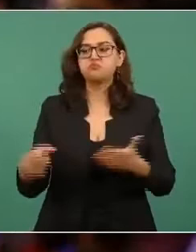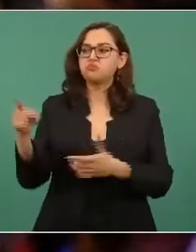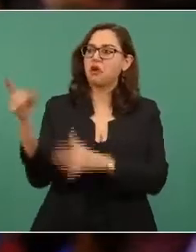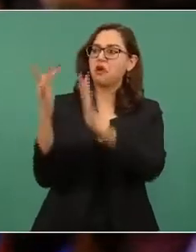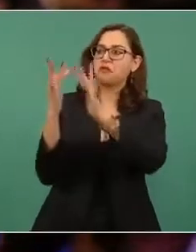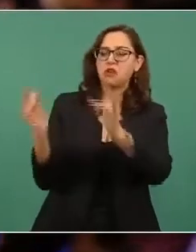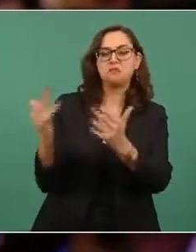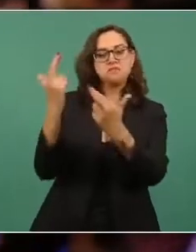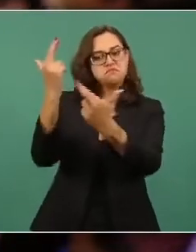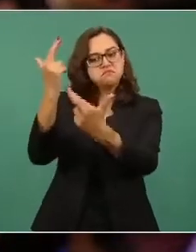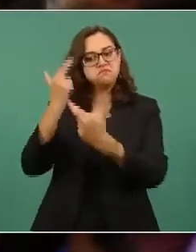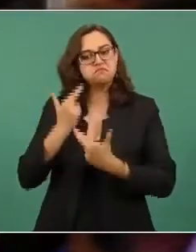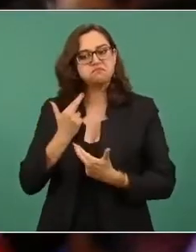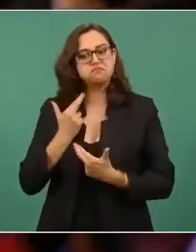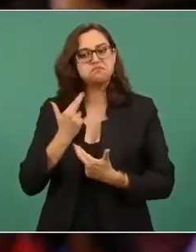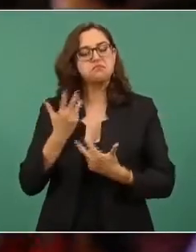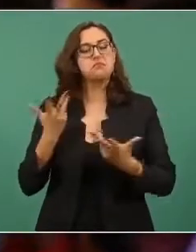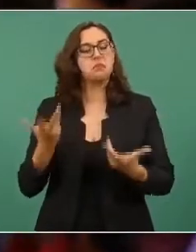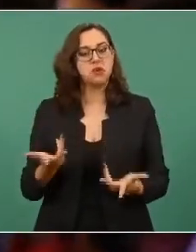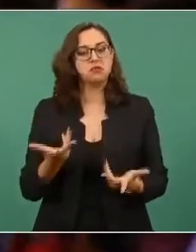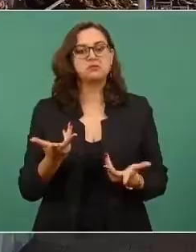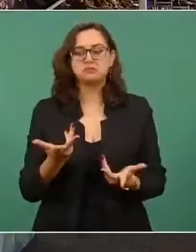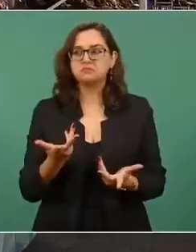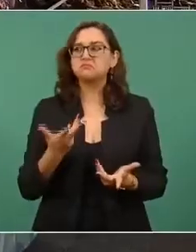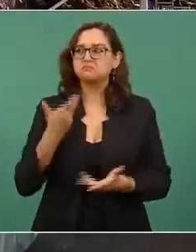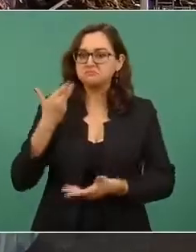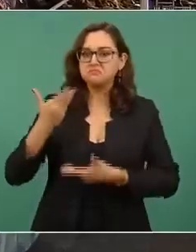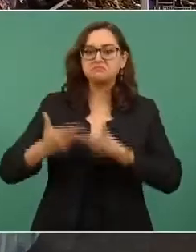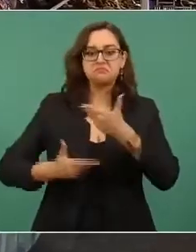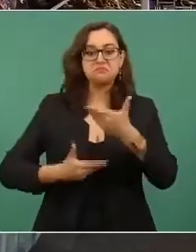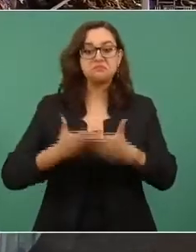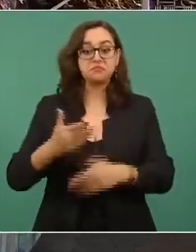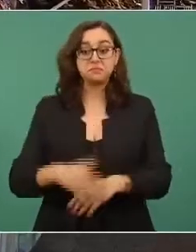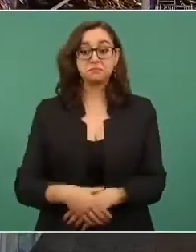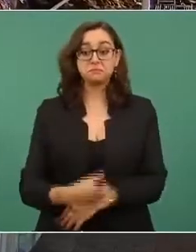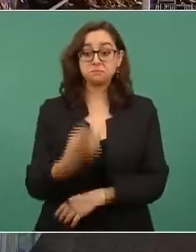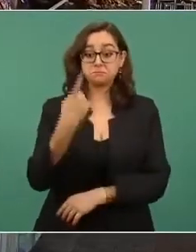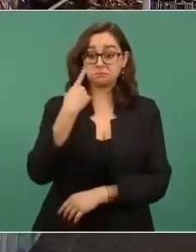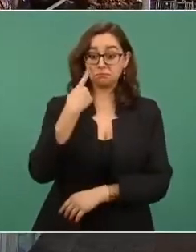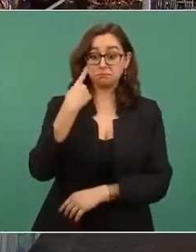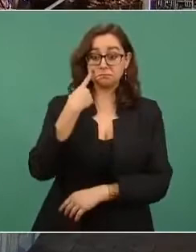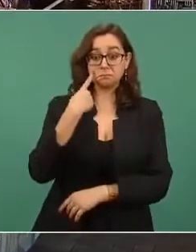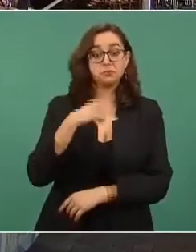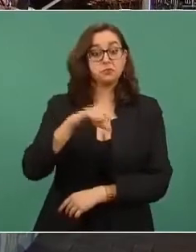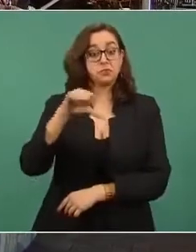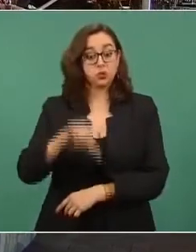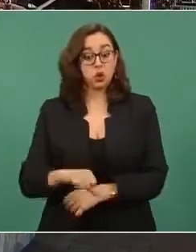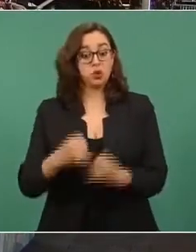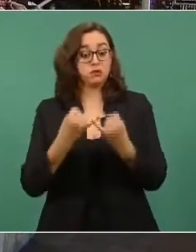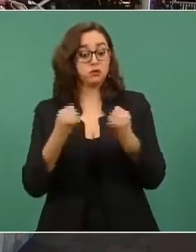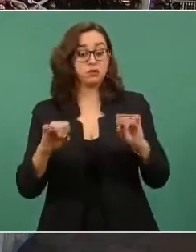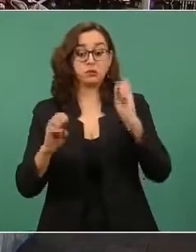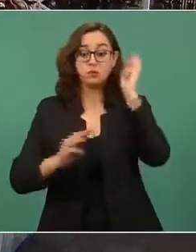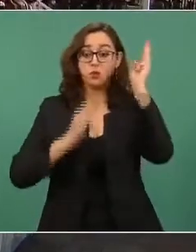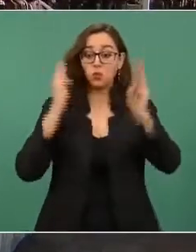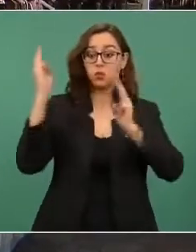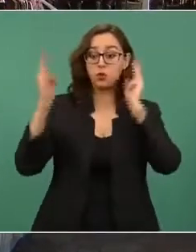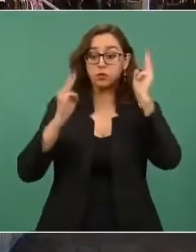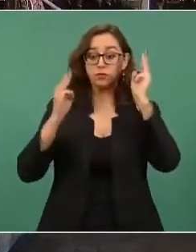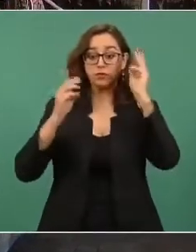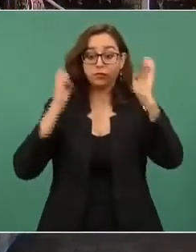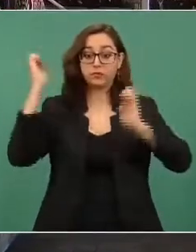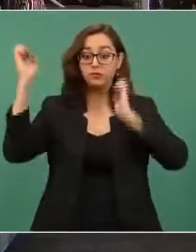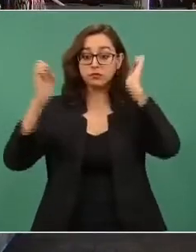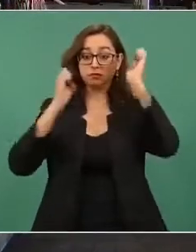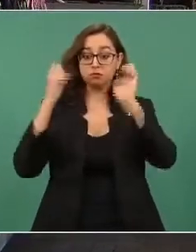pueblo. Un dato, en la exposición que hoy inauguramos, Francia